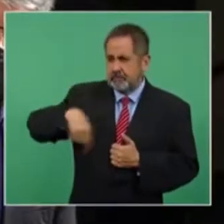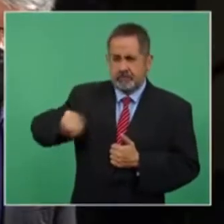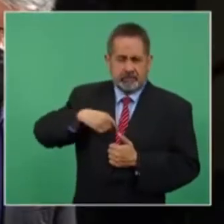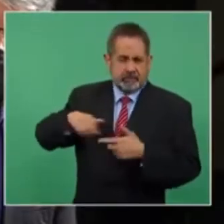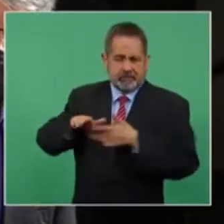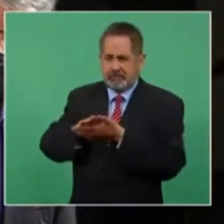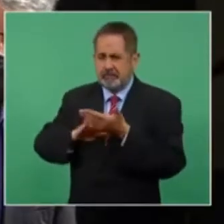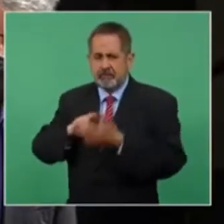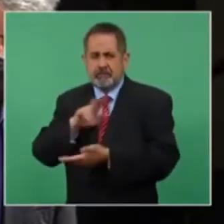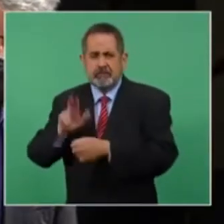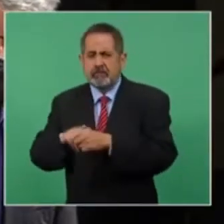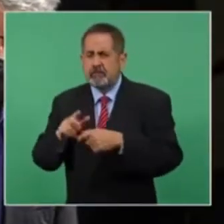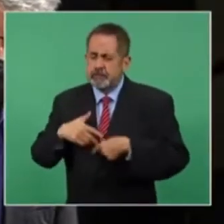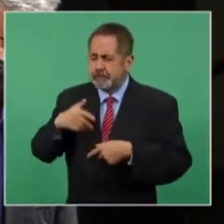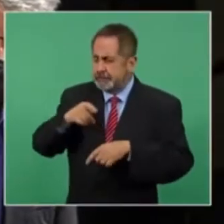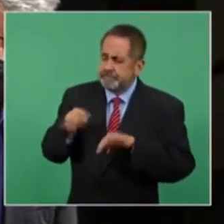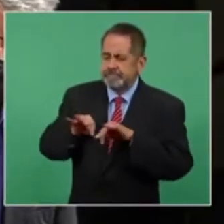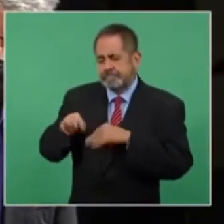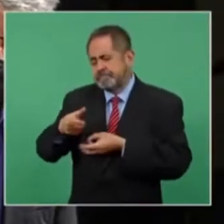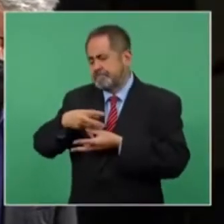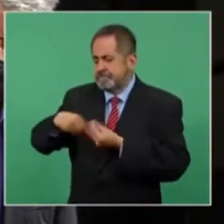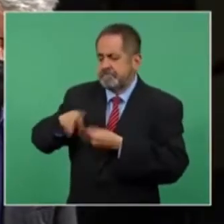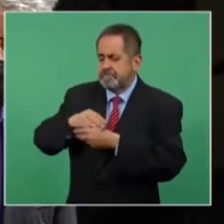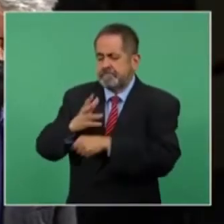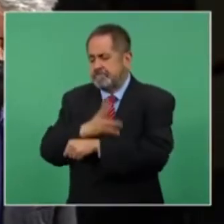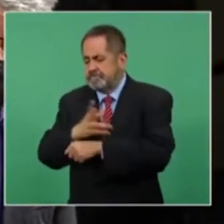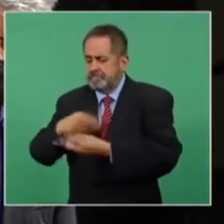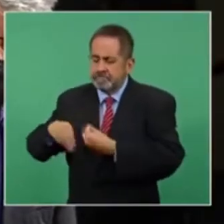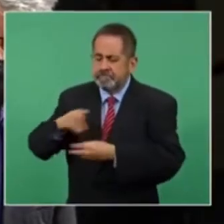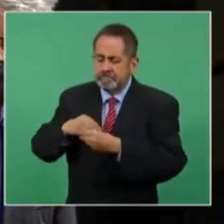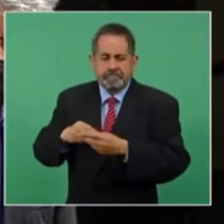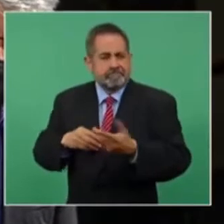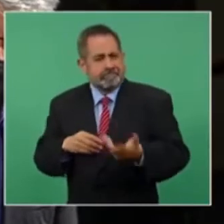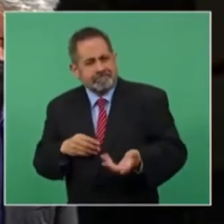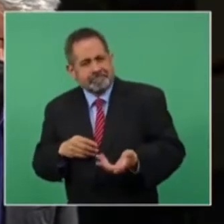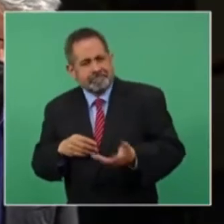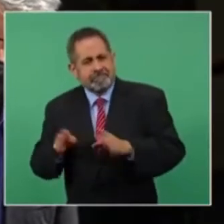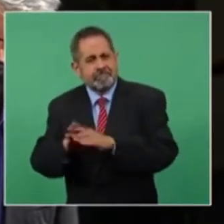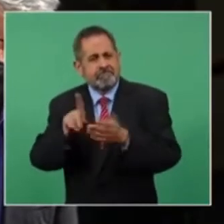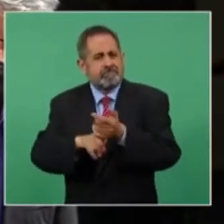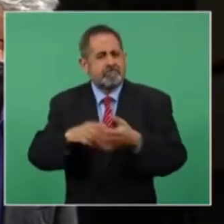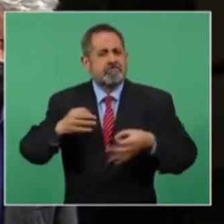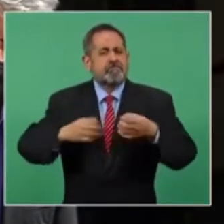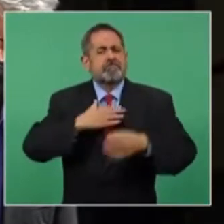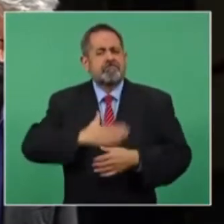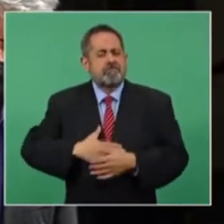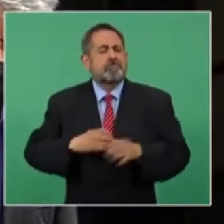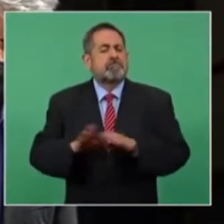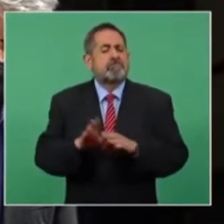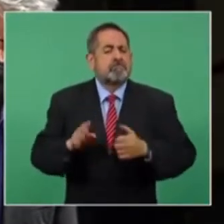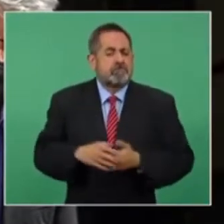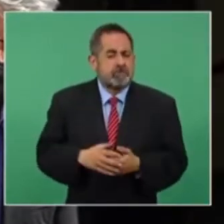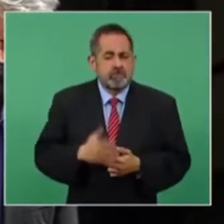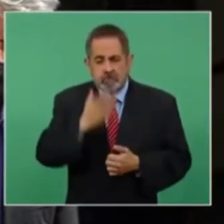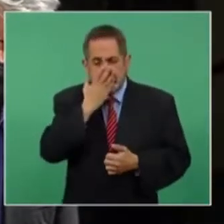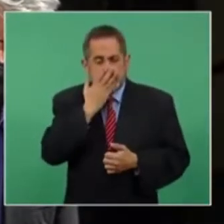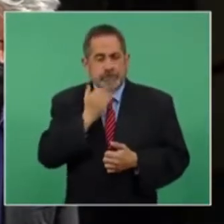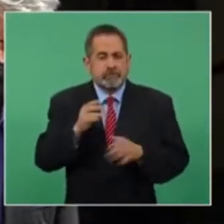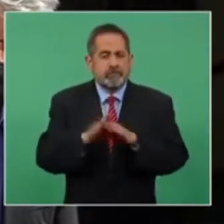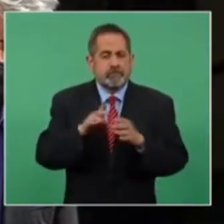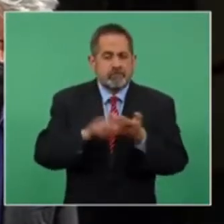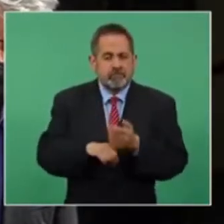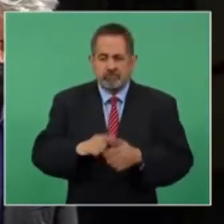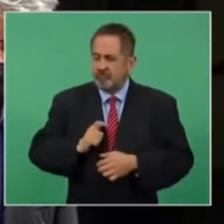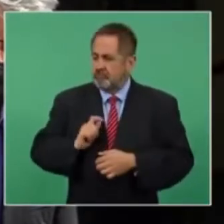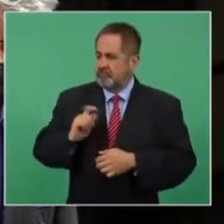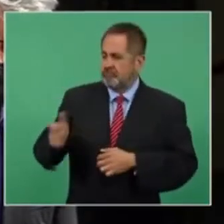o nos tratamos de ganar la vida honradamente vamos a tener realmente justicia? Si no se tiene para pagar un buen